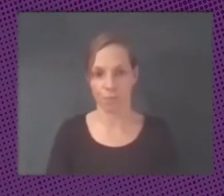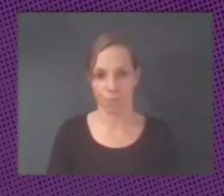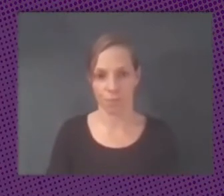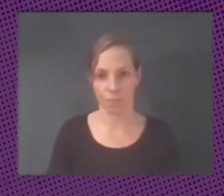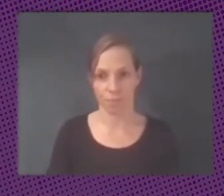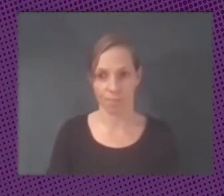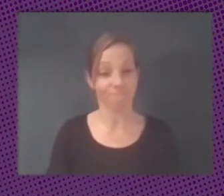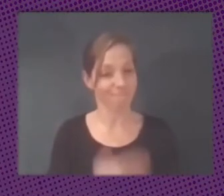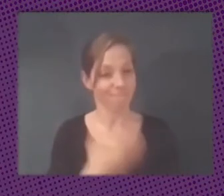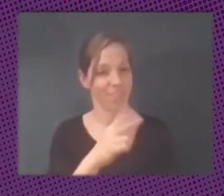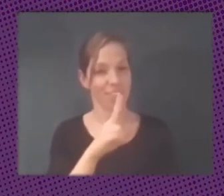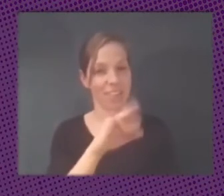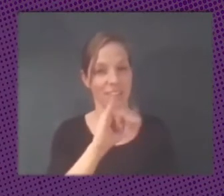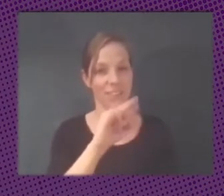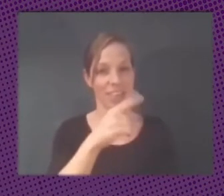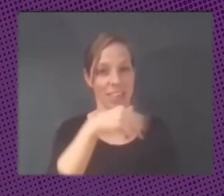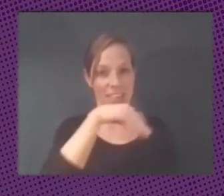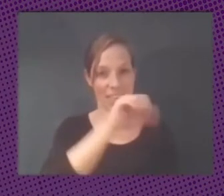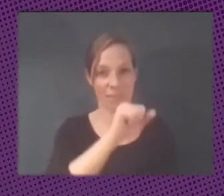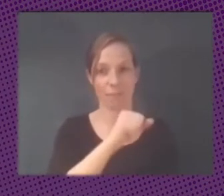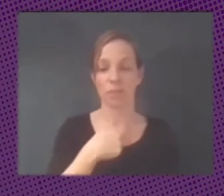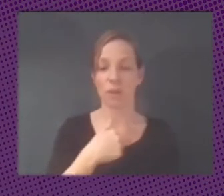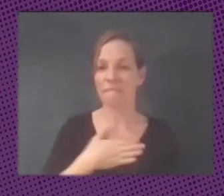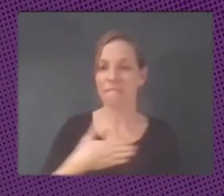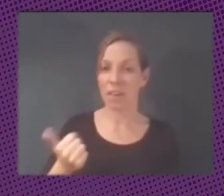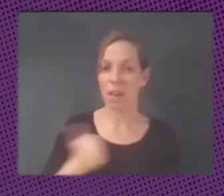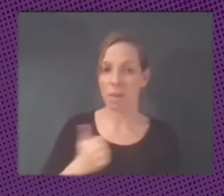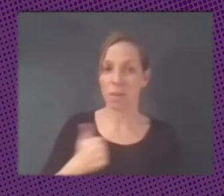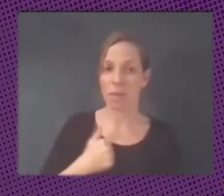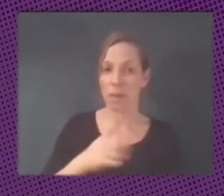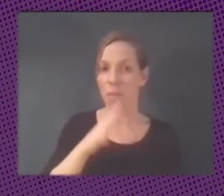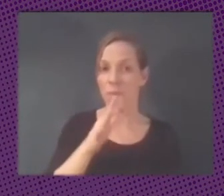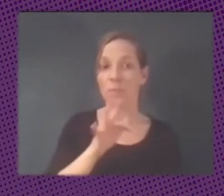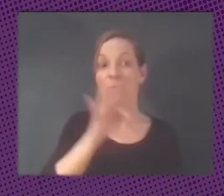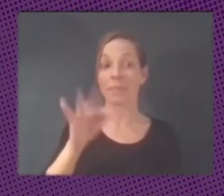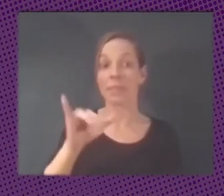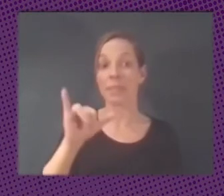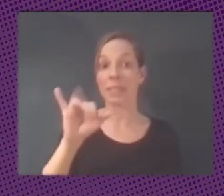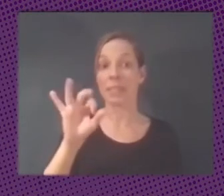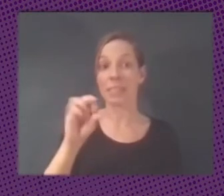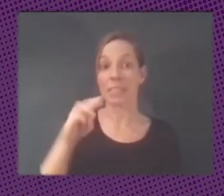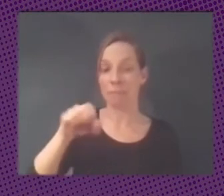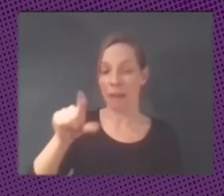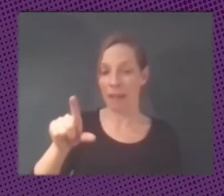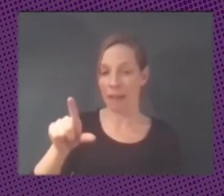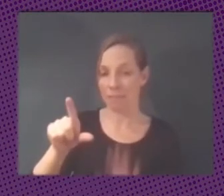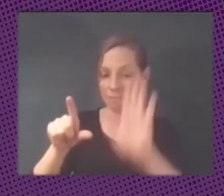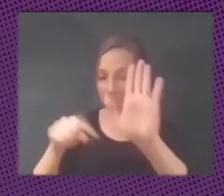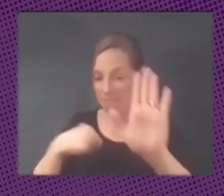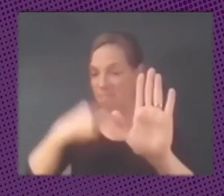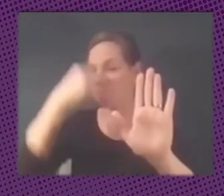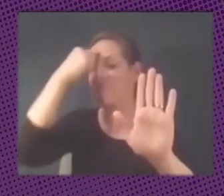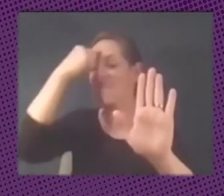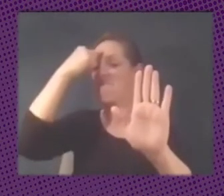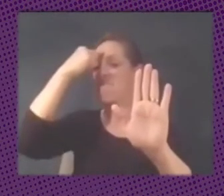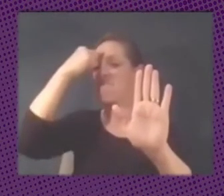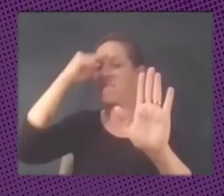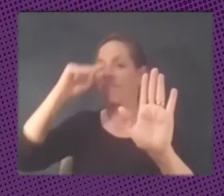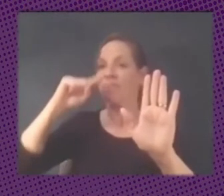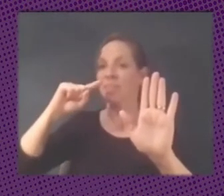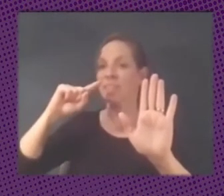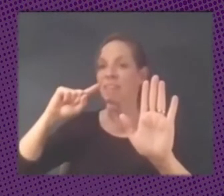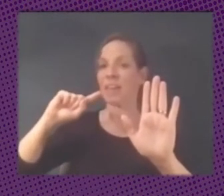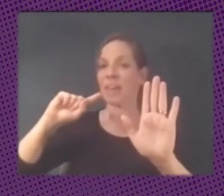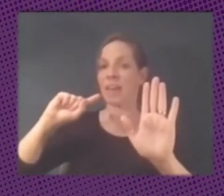muchas gracias Virginia quiero aprovechar porque le voy a dar la palabra ahora a Ismael y me estoy acordando de la primera que ha